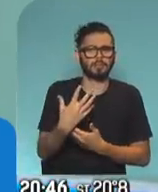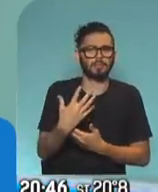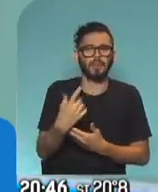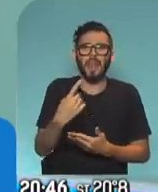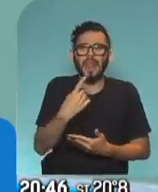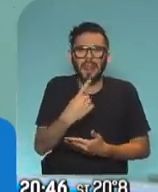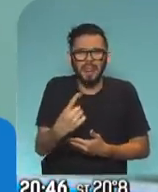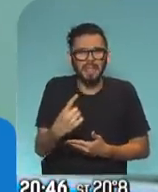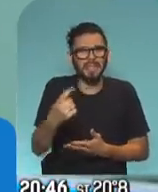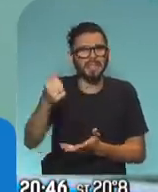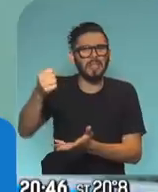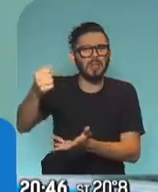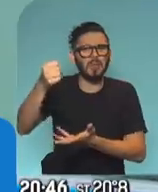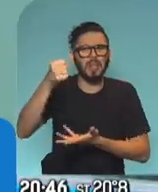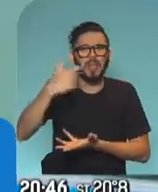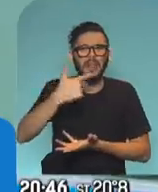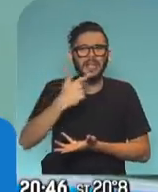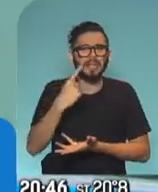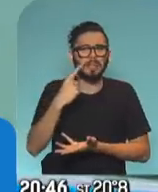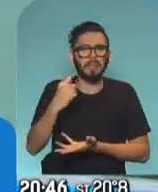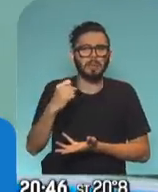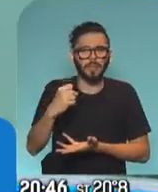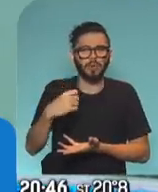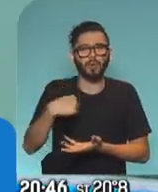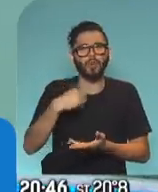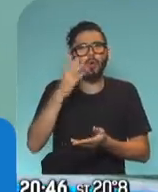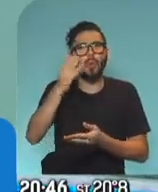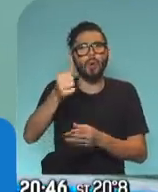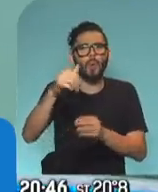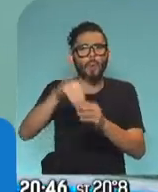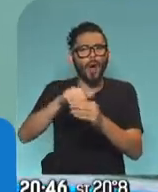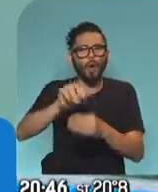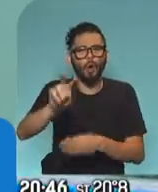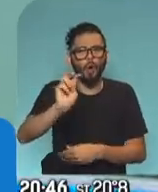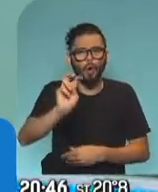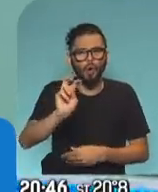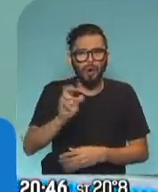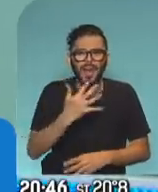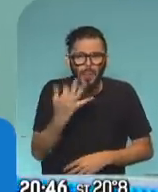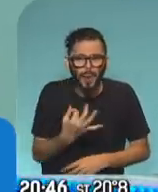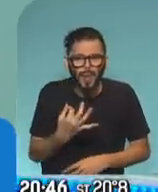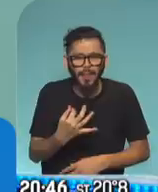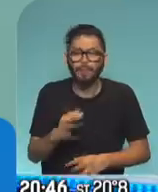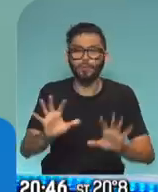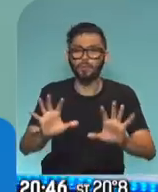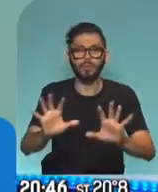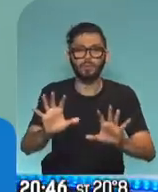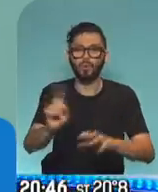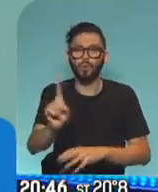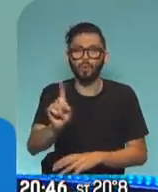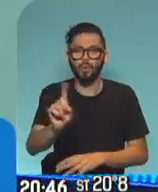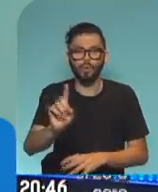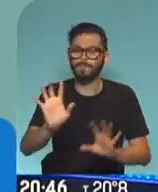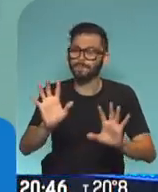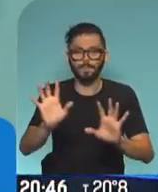dice que tiene un subsidio de 17 mil pesos que tiene que ir al banco a cobrarlo, ¿es real? No, varias veces hemos hablado